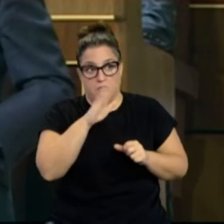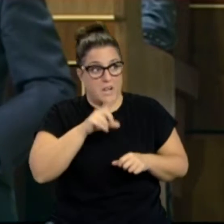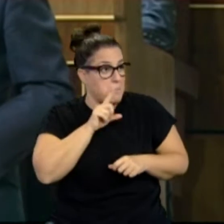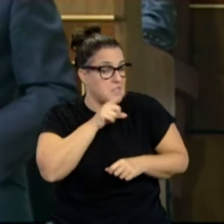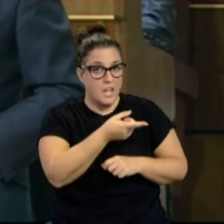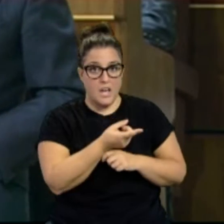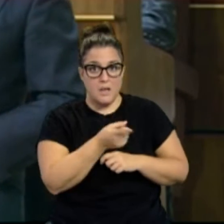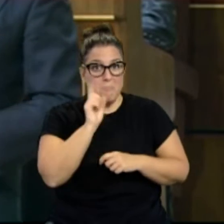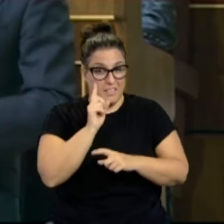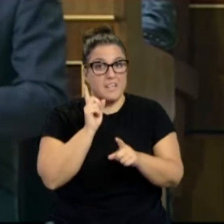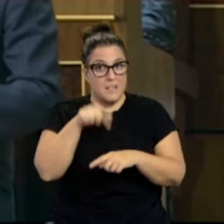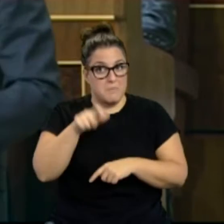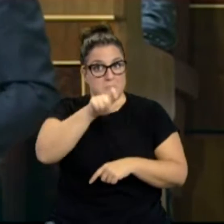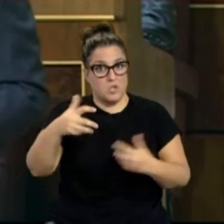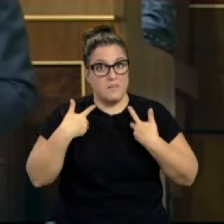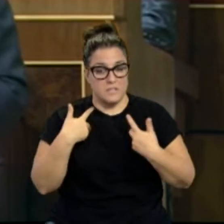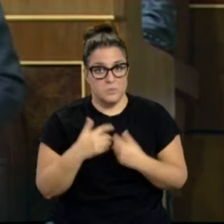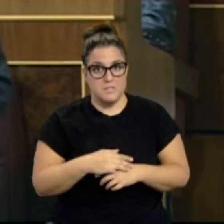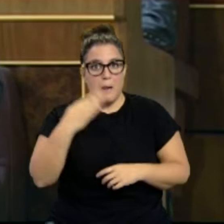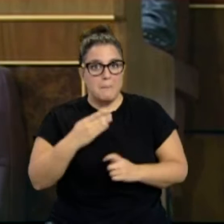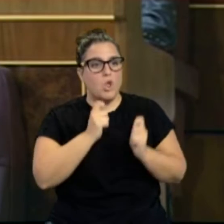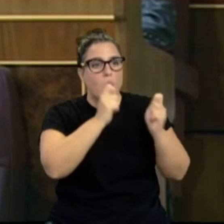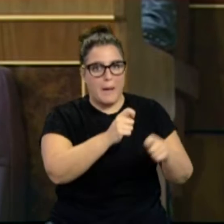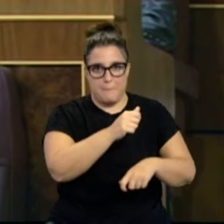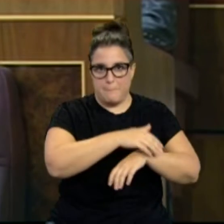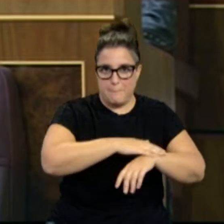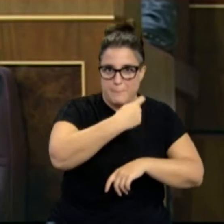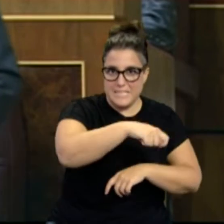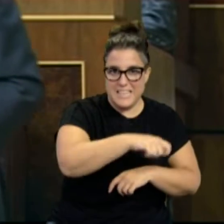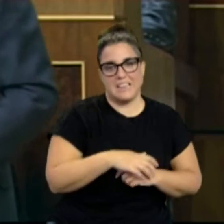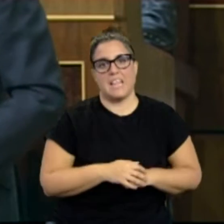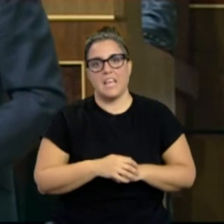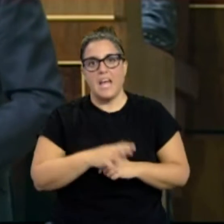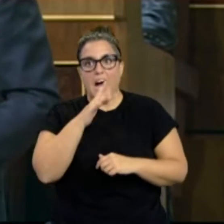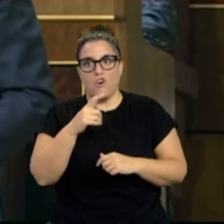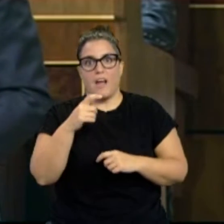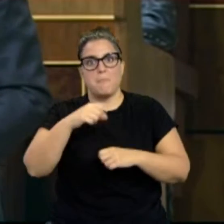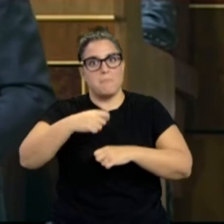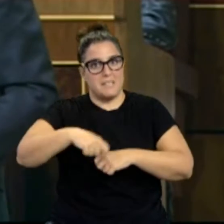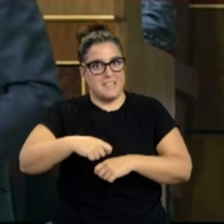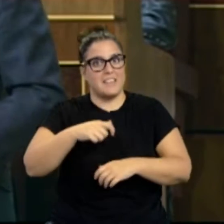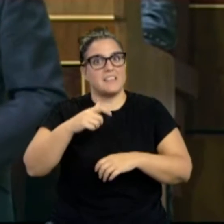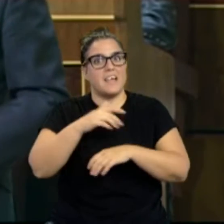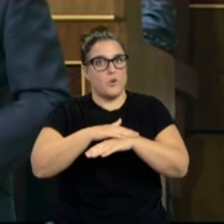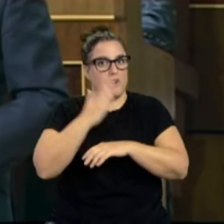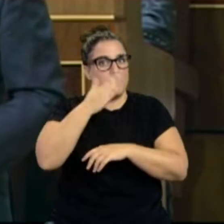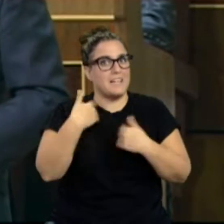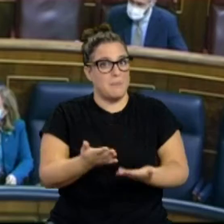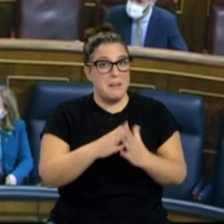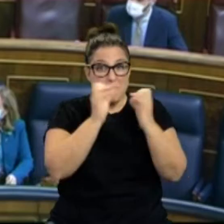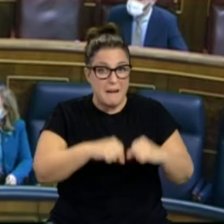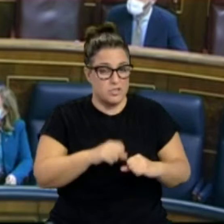a las víctimas. Bildu le hizo presidente, le dio el gobierno de Navarra y ahora le da los presupuestos. Esos pactos le van a perseguir toda su vida.